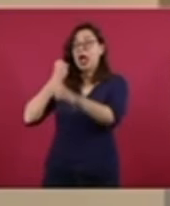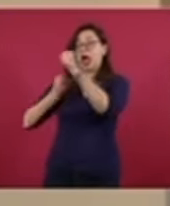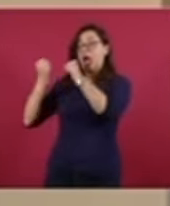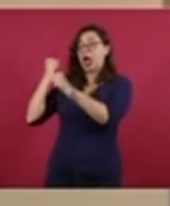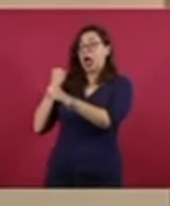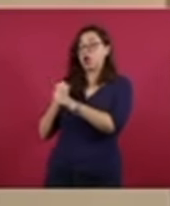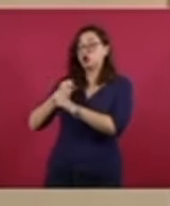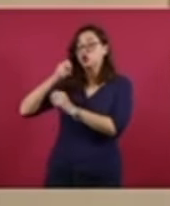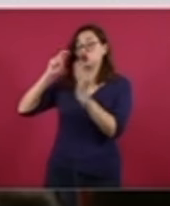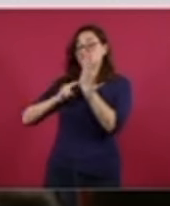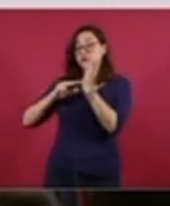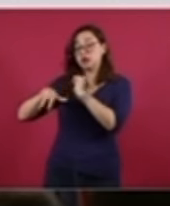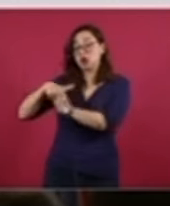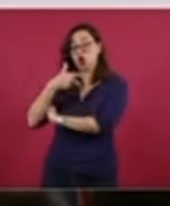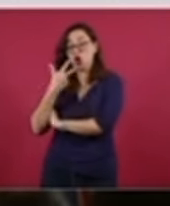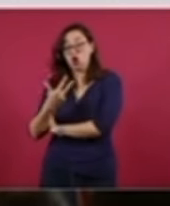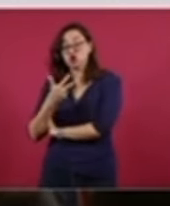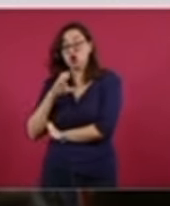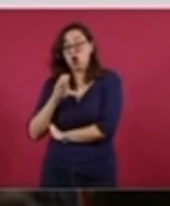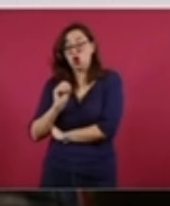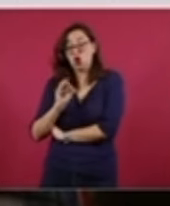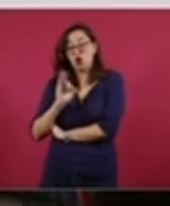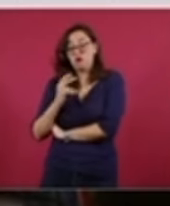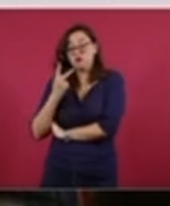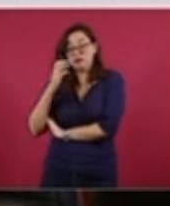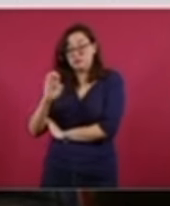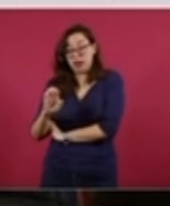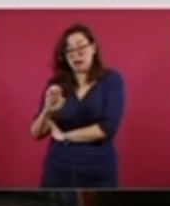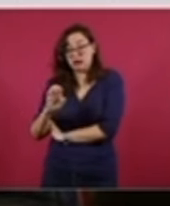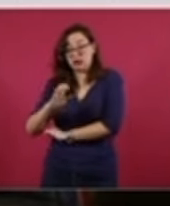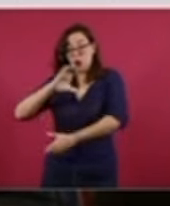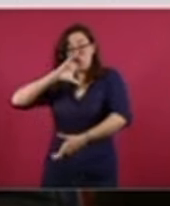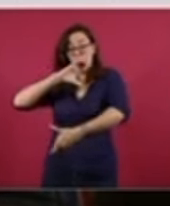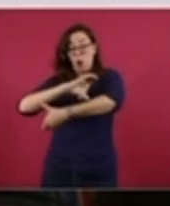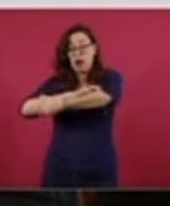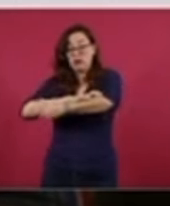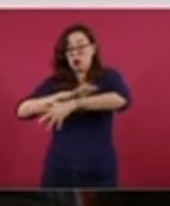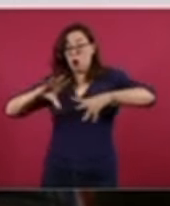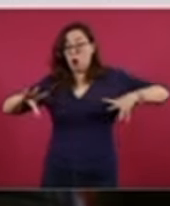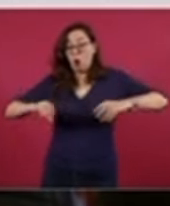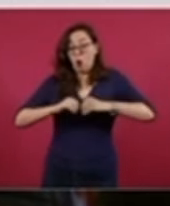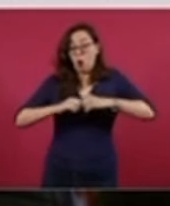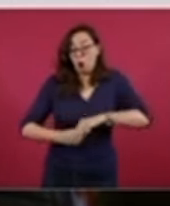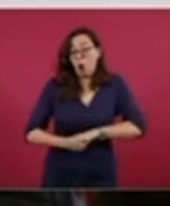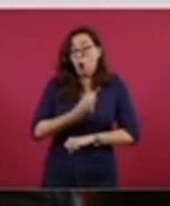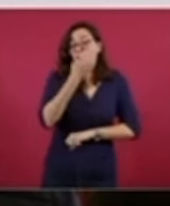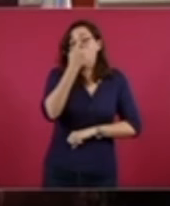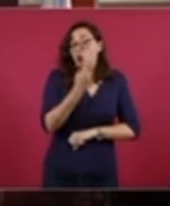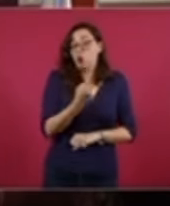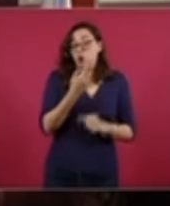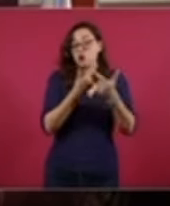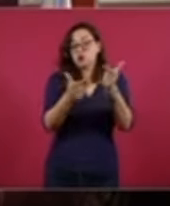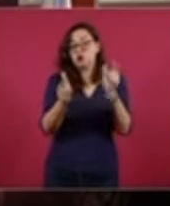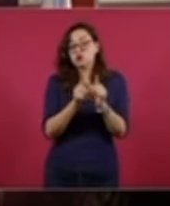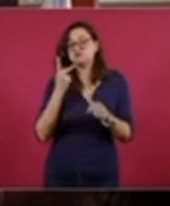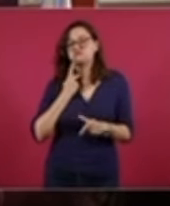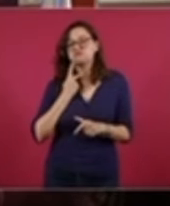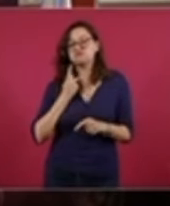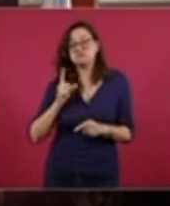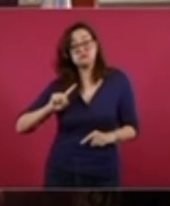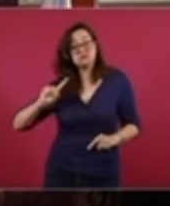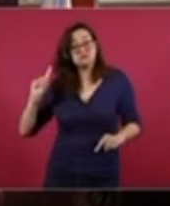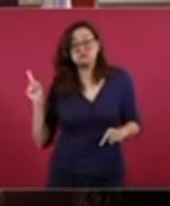COFIPE y se elimina la regla específica que decía que las coaliciones se contarían como partidos